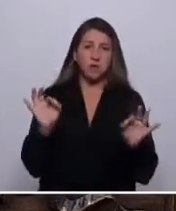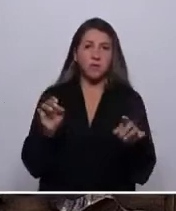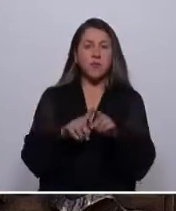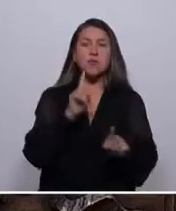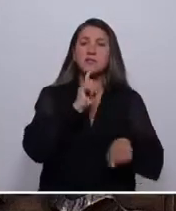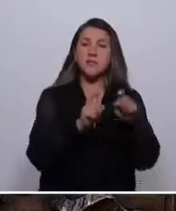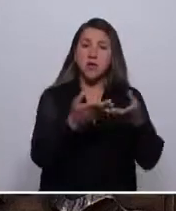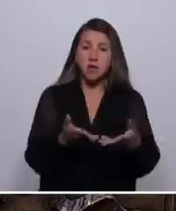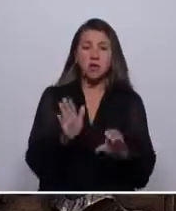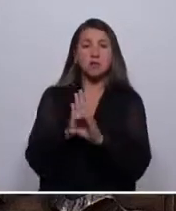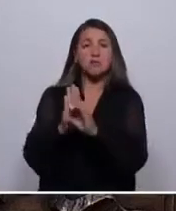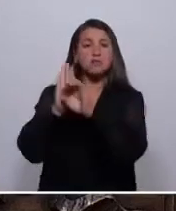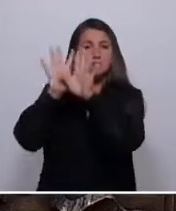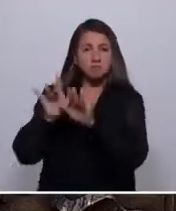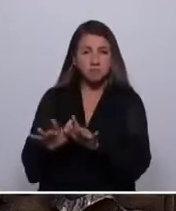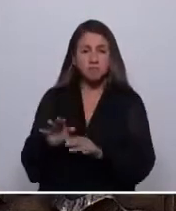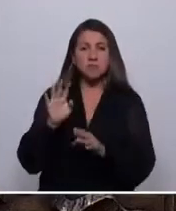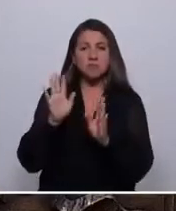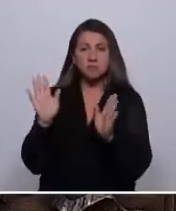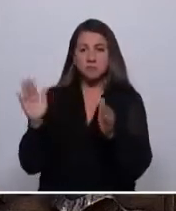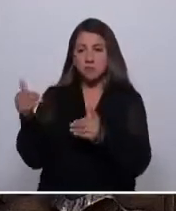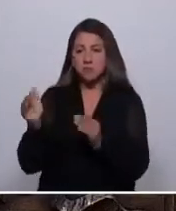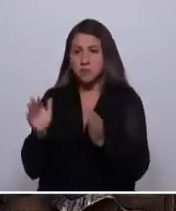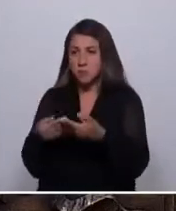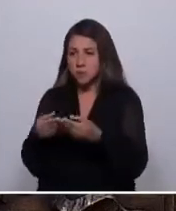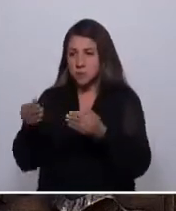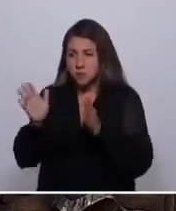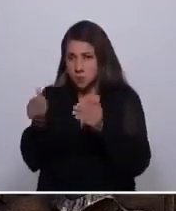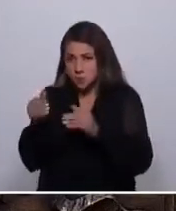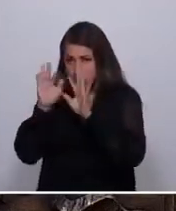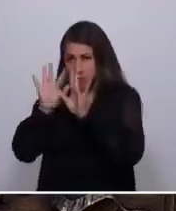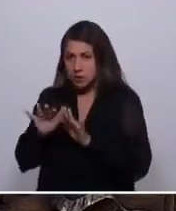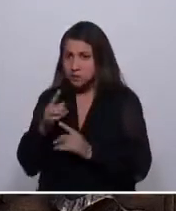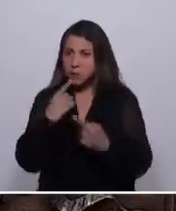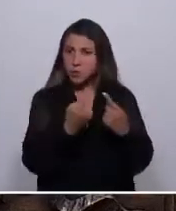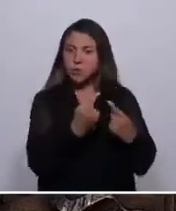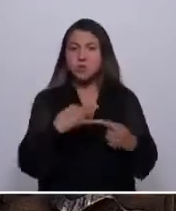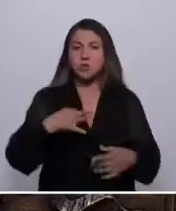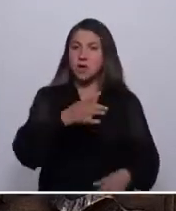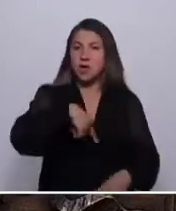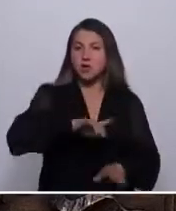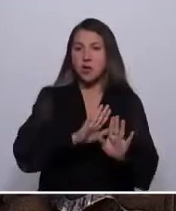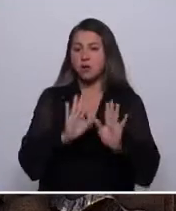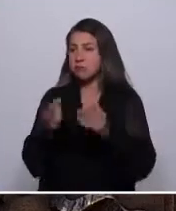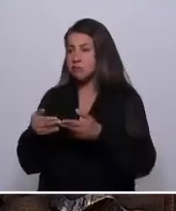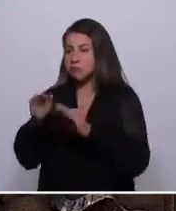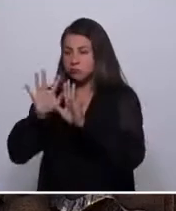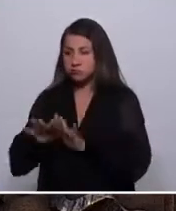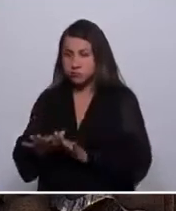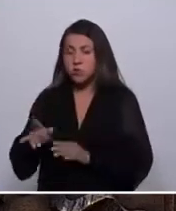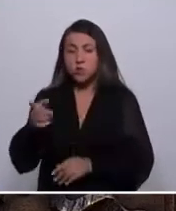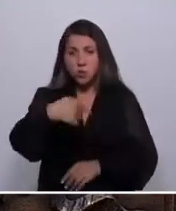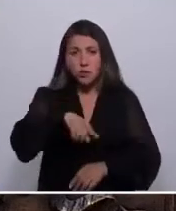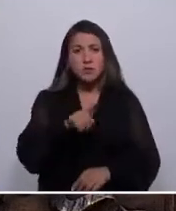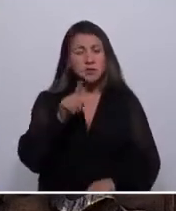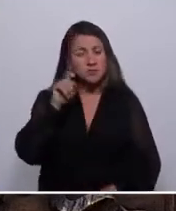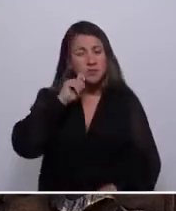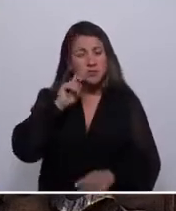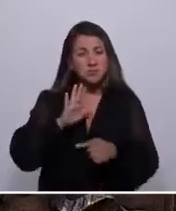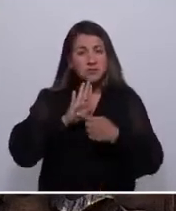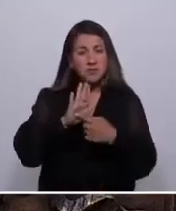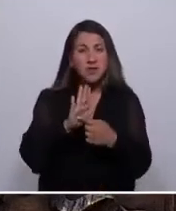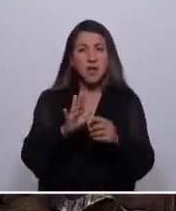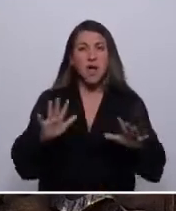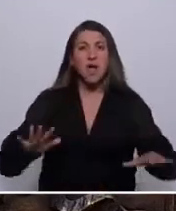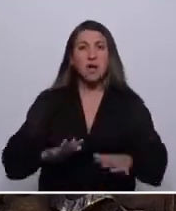Constitución fue redactada entre cuatro paredes. Es el momento que demuestran al país que ustedes actuarán distinto. Que a